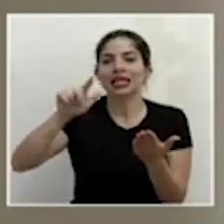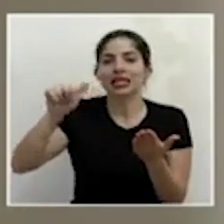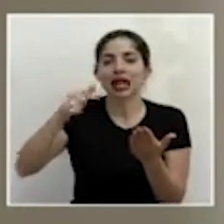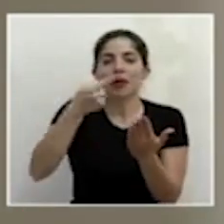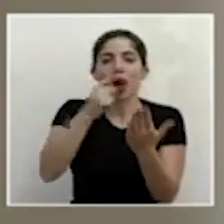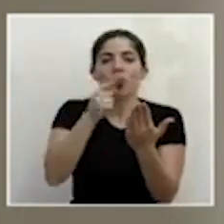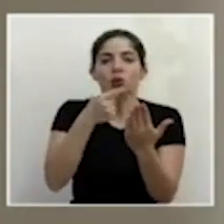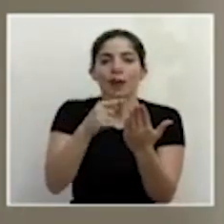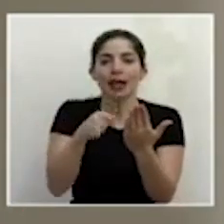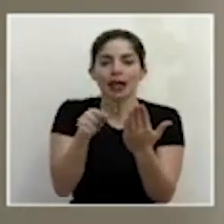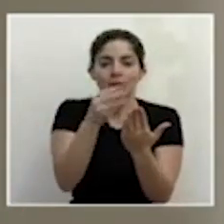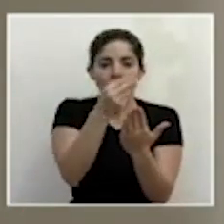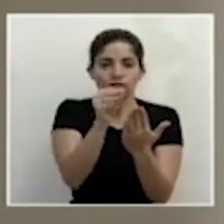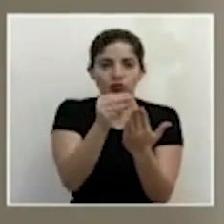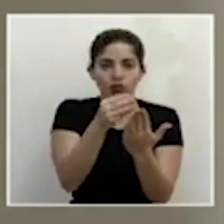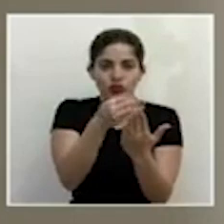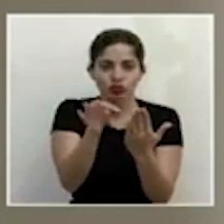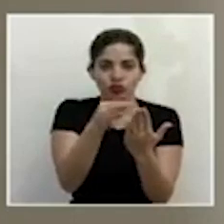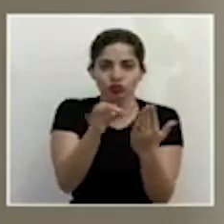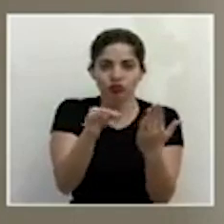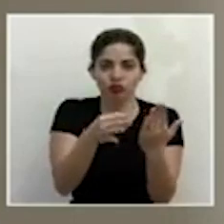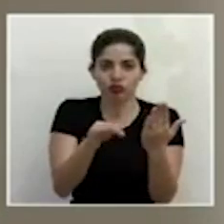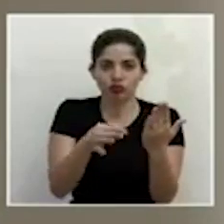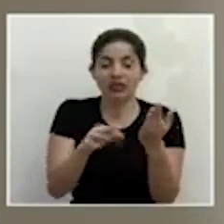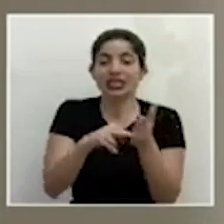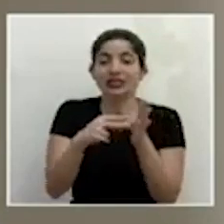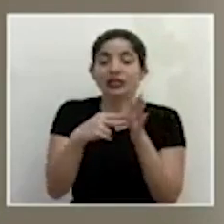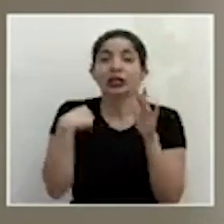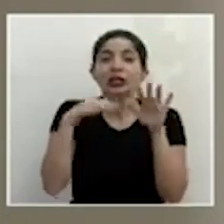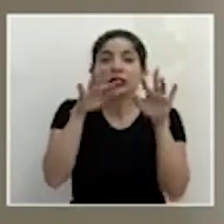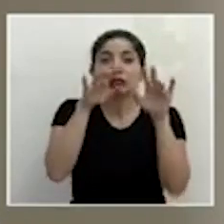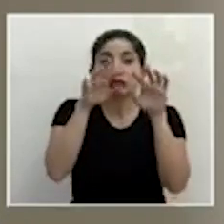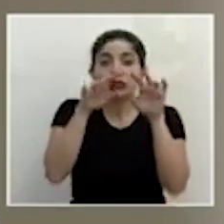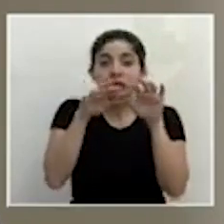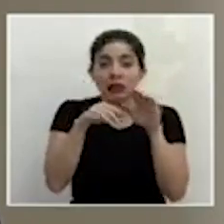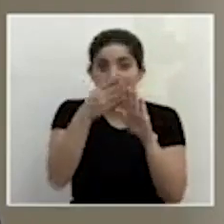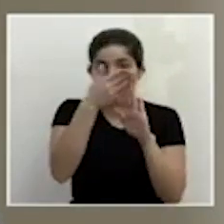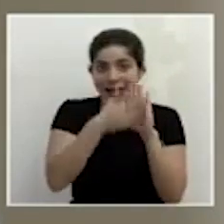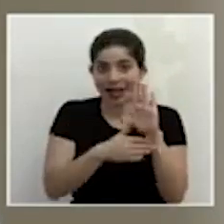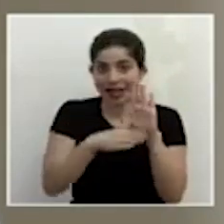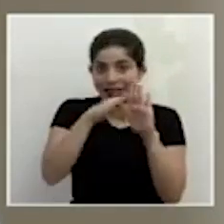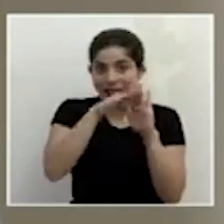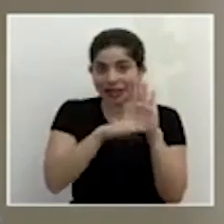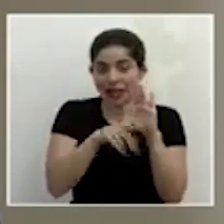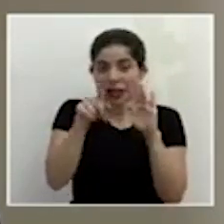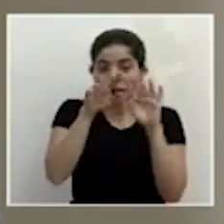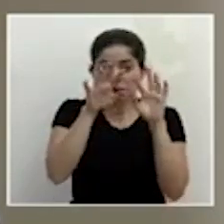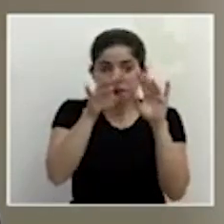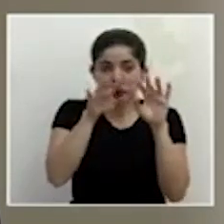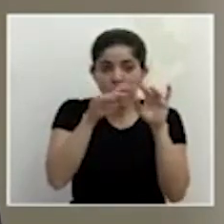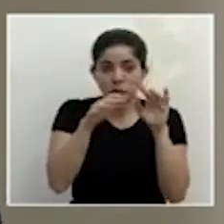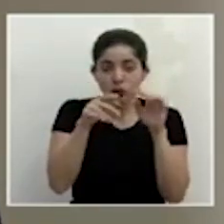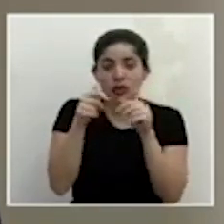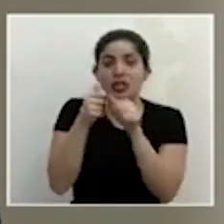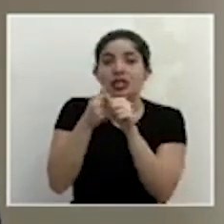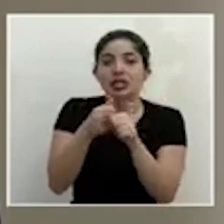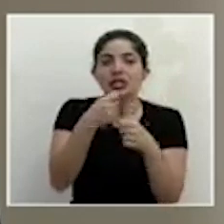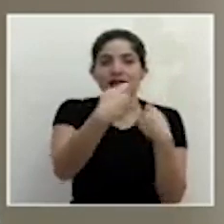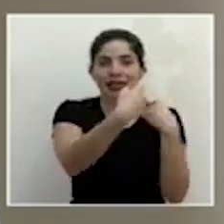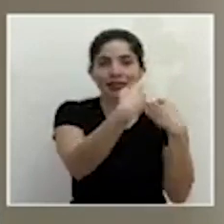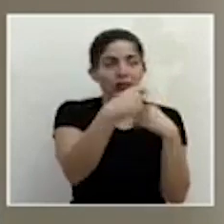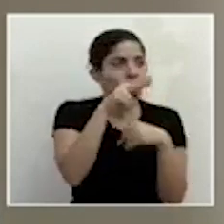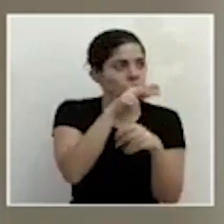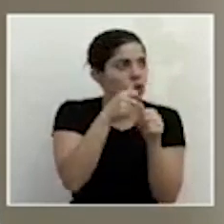de manera que uno va completando esta plantilla y con las instrucciones que están ahí